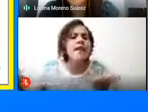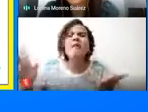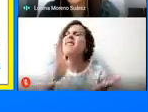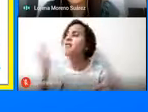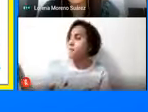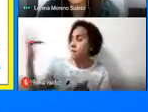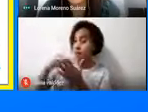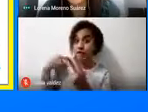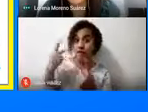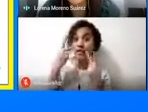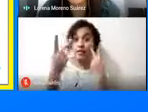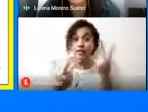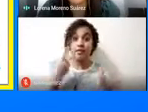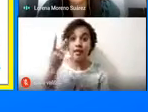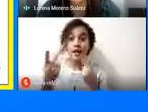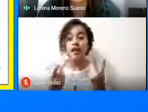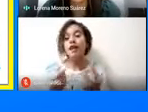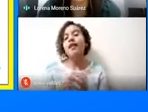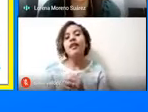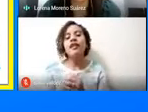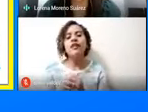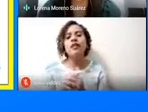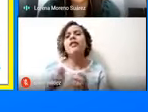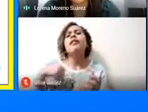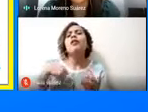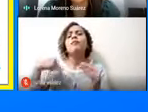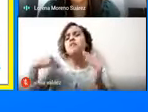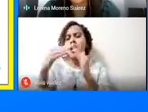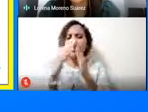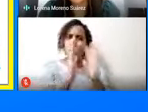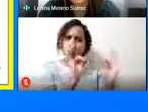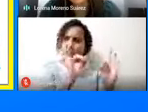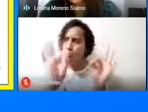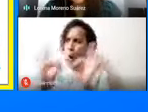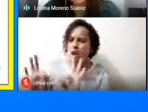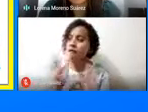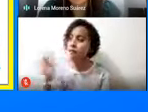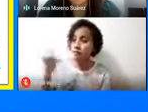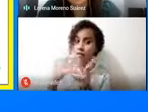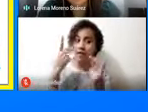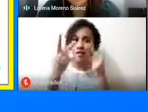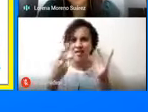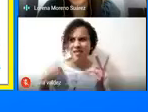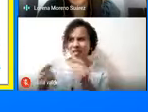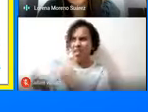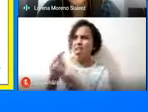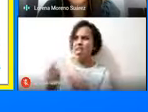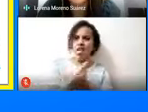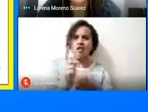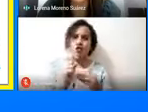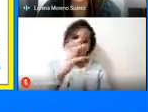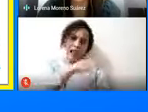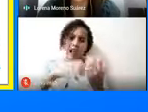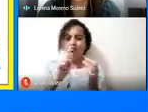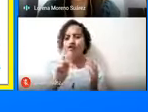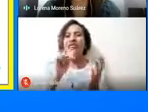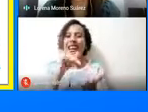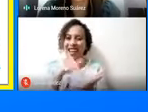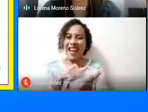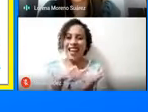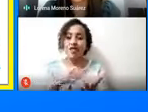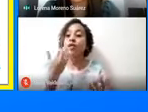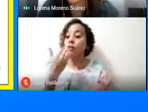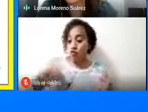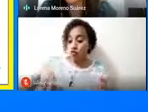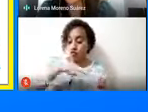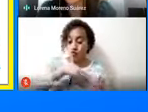visitarme, si tengo mi casa ordenada, quien viene a visitarme no me la va a desordenar. Y si nosotros los